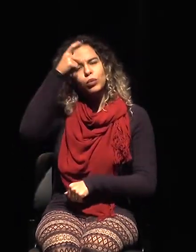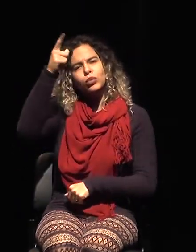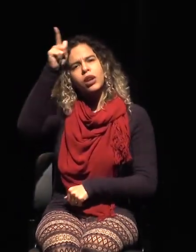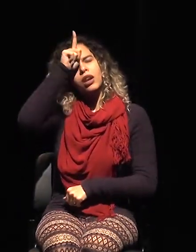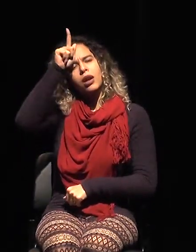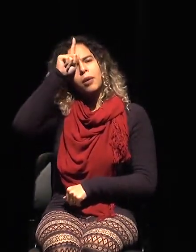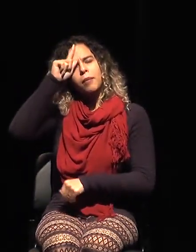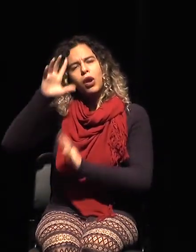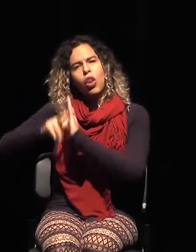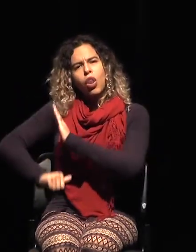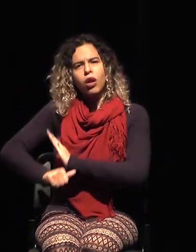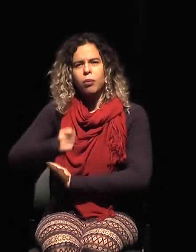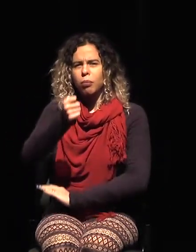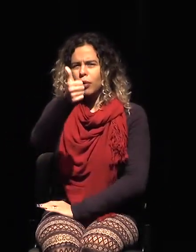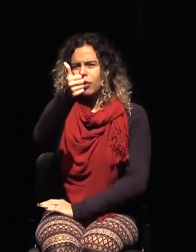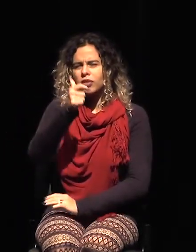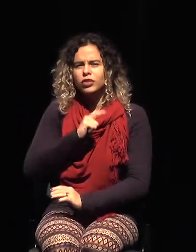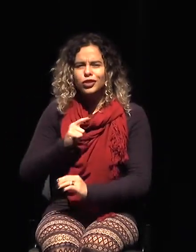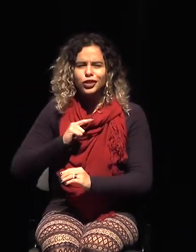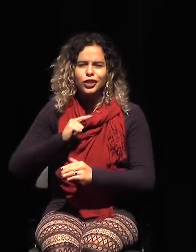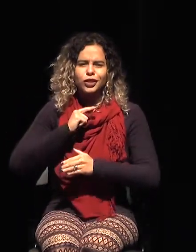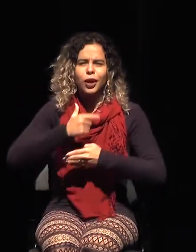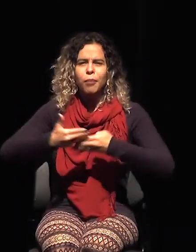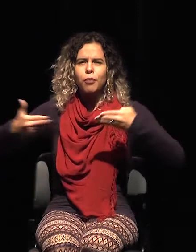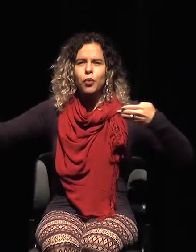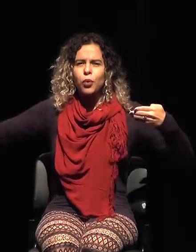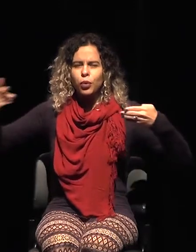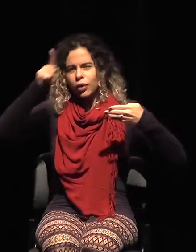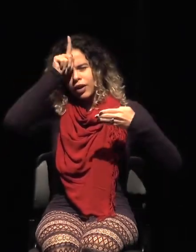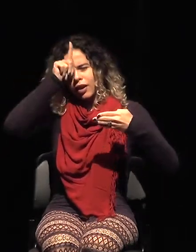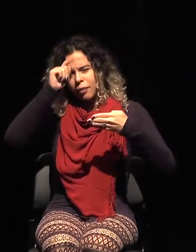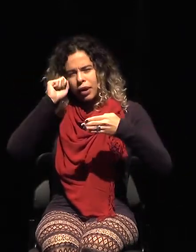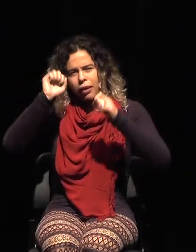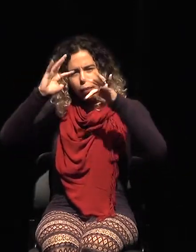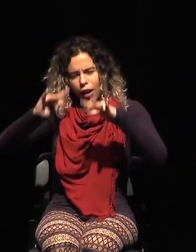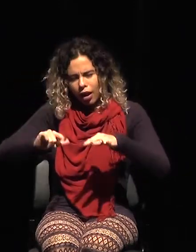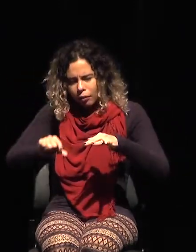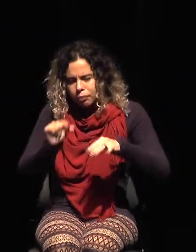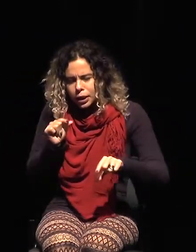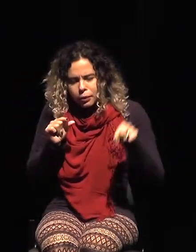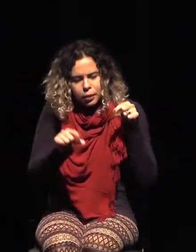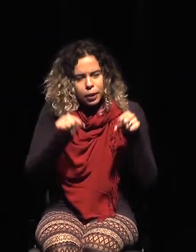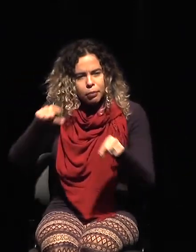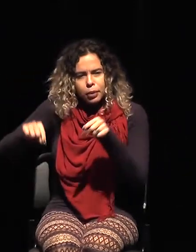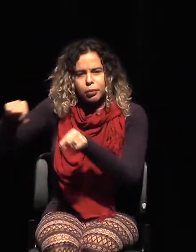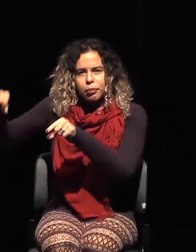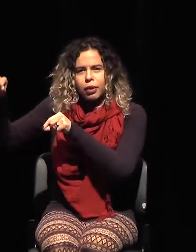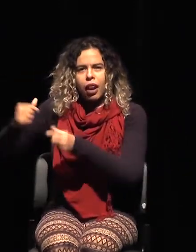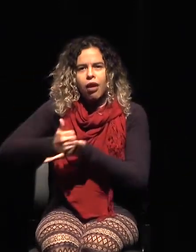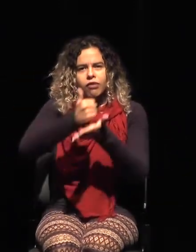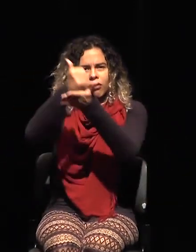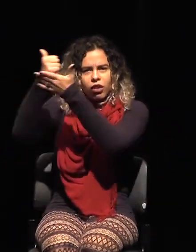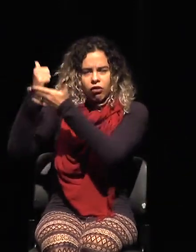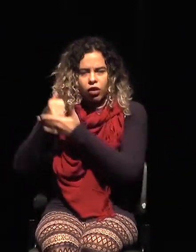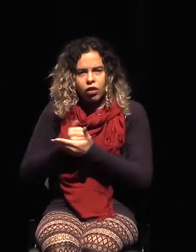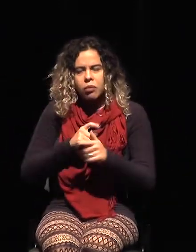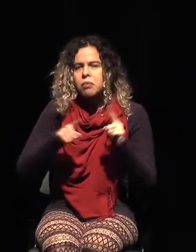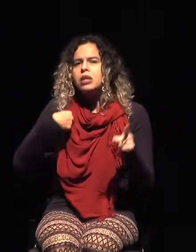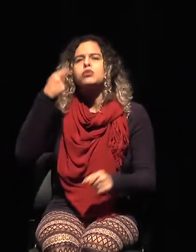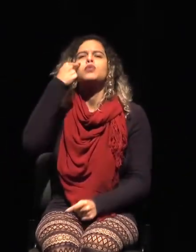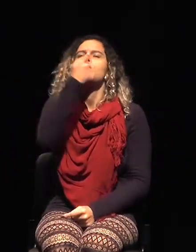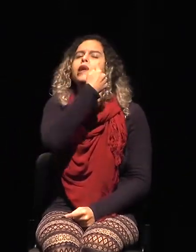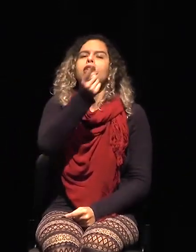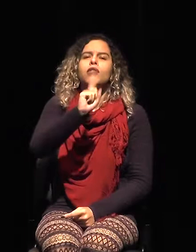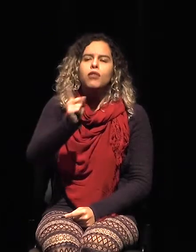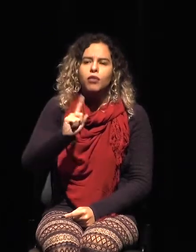del muro de Berlín que todos tuvieron al principio de los años 80 y 90. Tampoco nadie trajo un trocito de